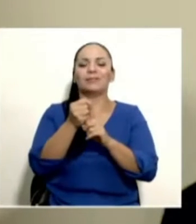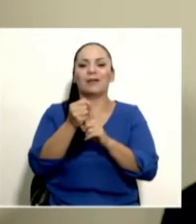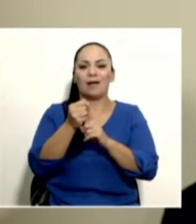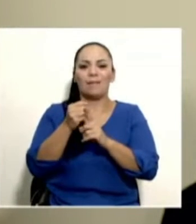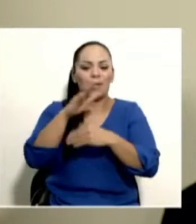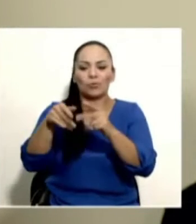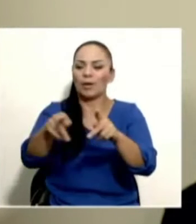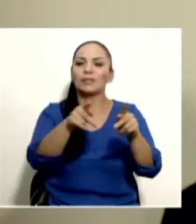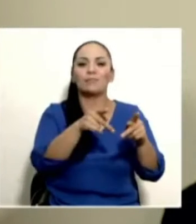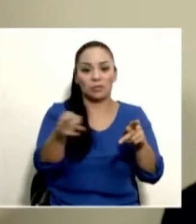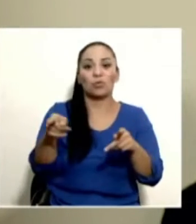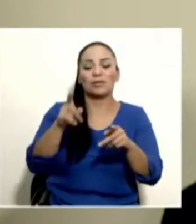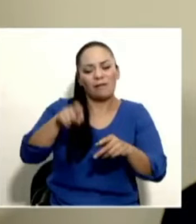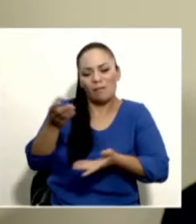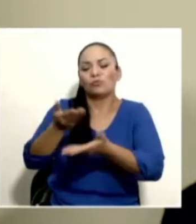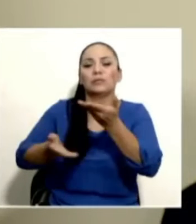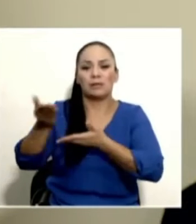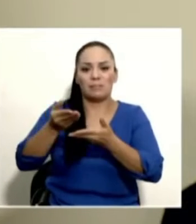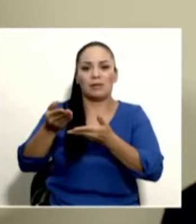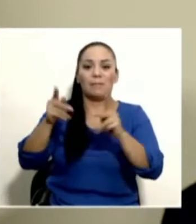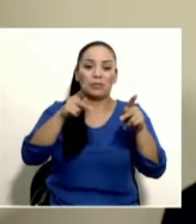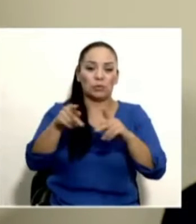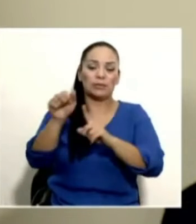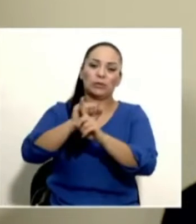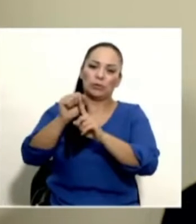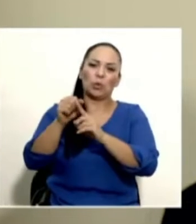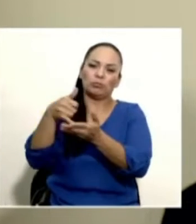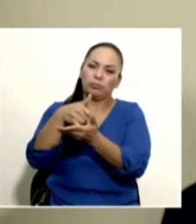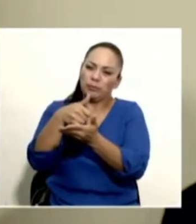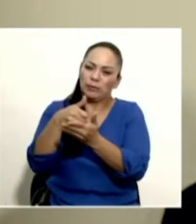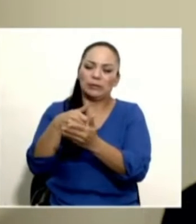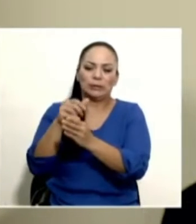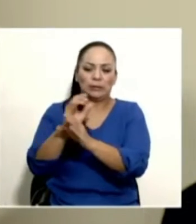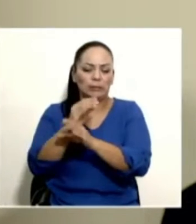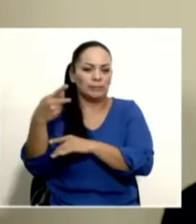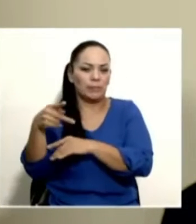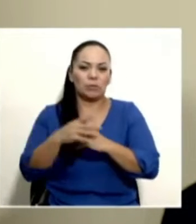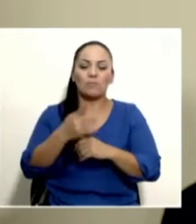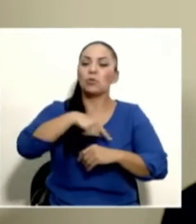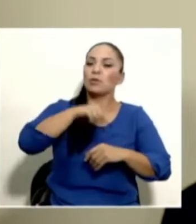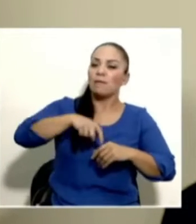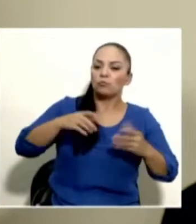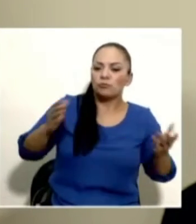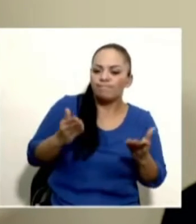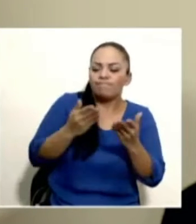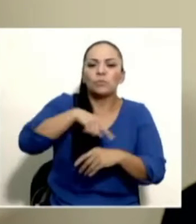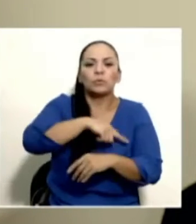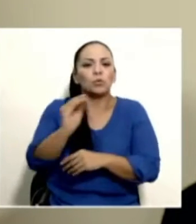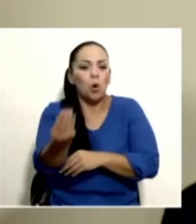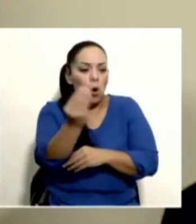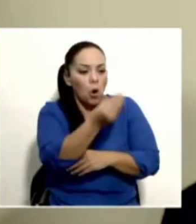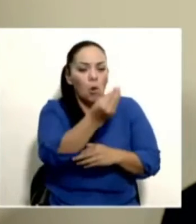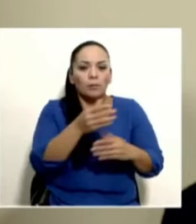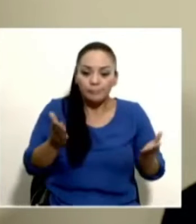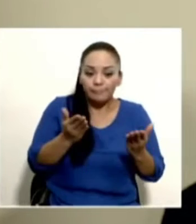en condiciones de vulnerabilidad. Ayudemos a animar a nuestros jóvenes a comprometer